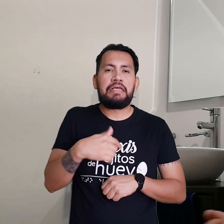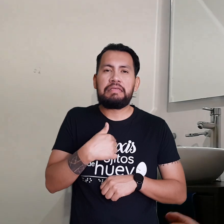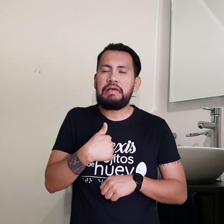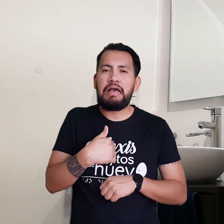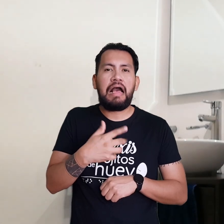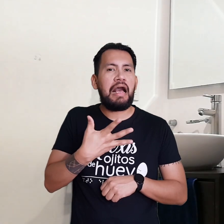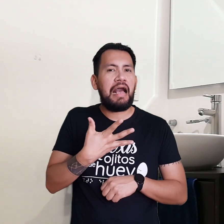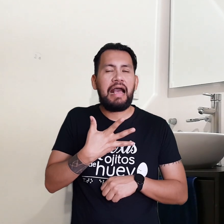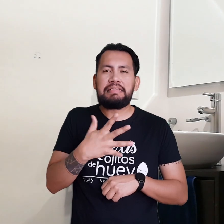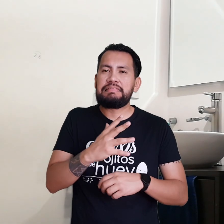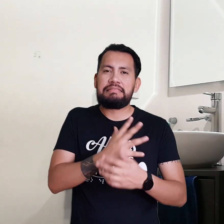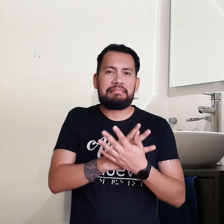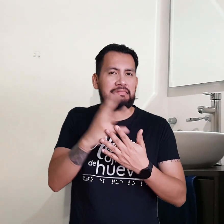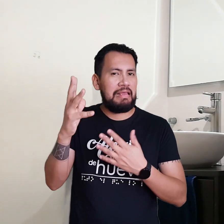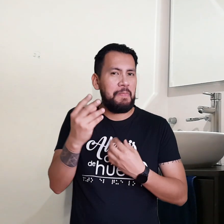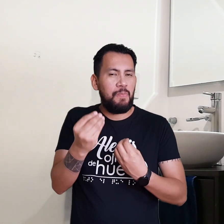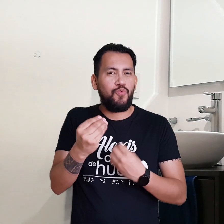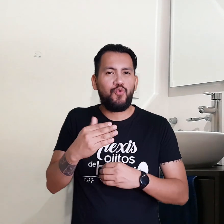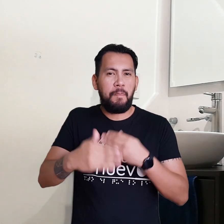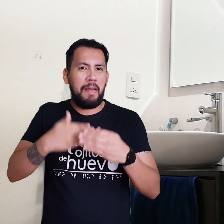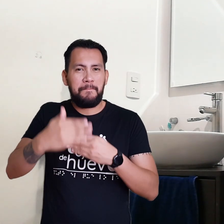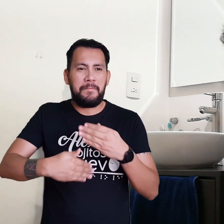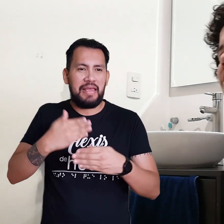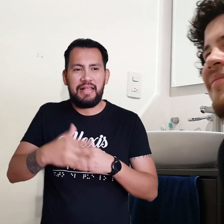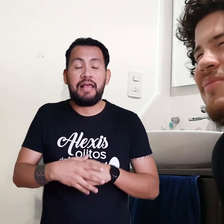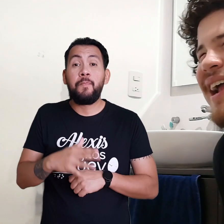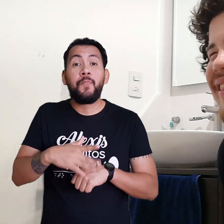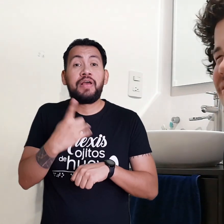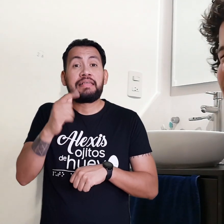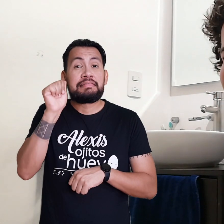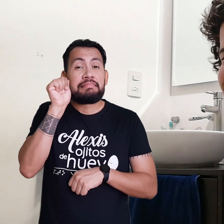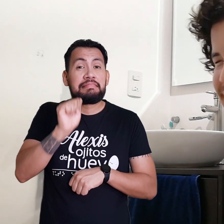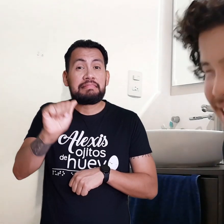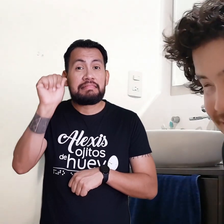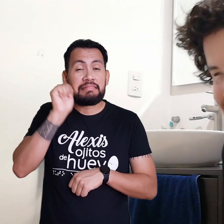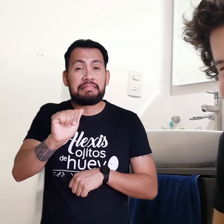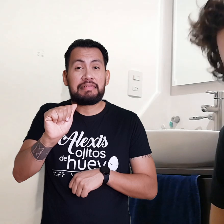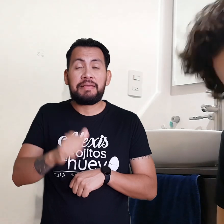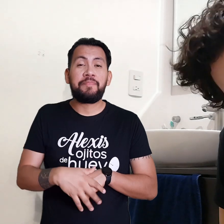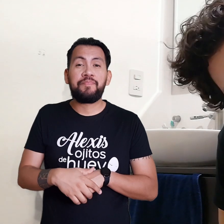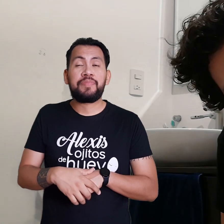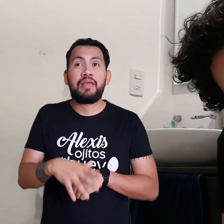Bueno Pues lo que tenemos aquí Es un hermoso video Nada más Mira la alasma Buen tinta